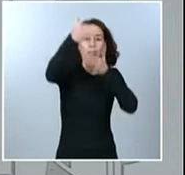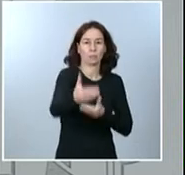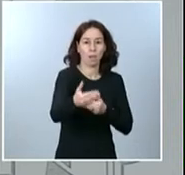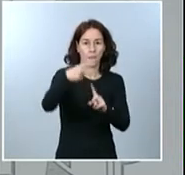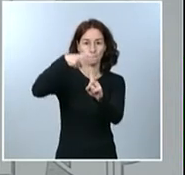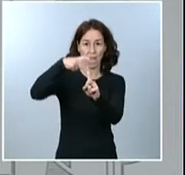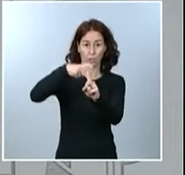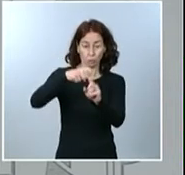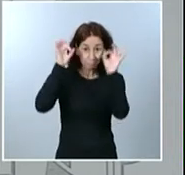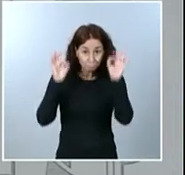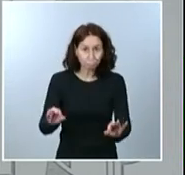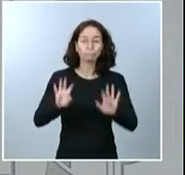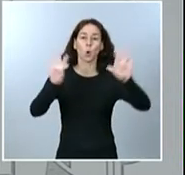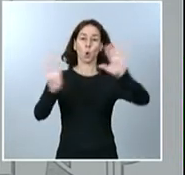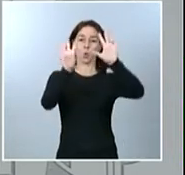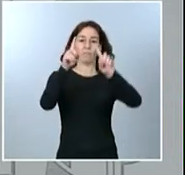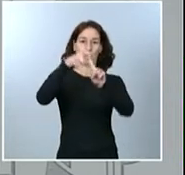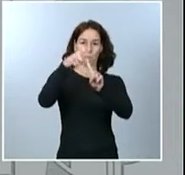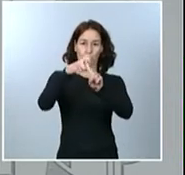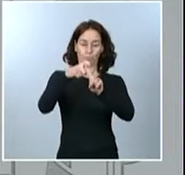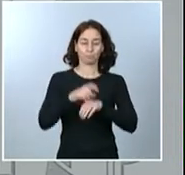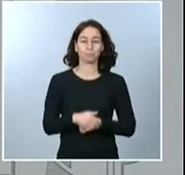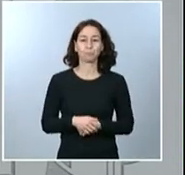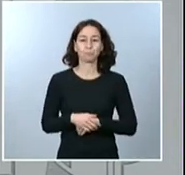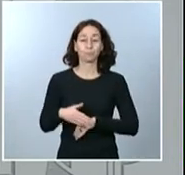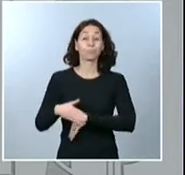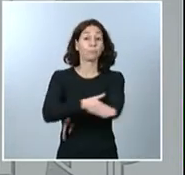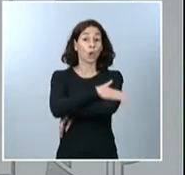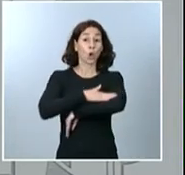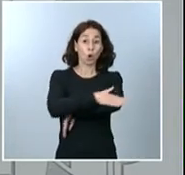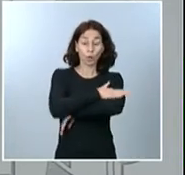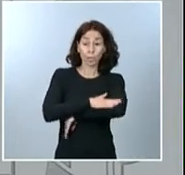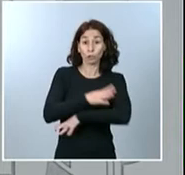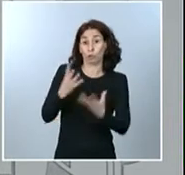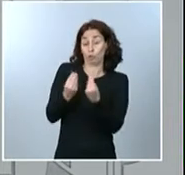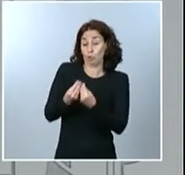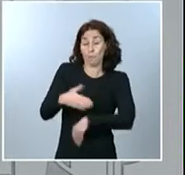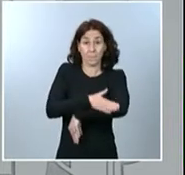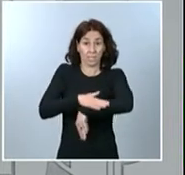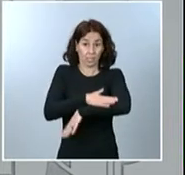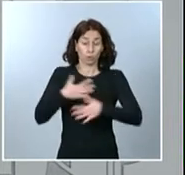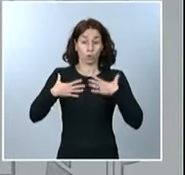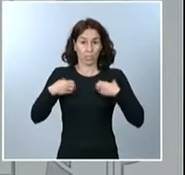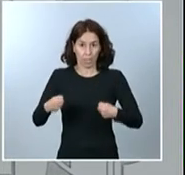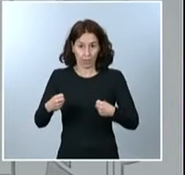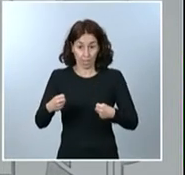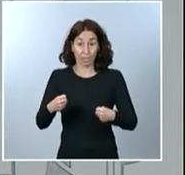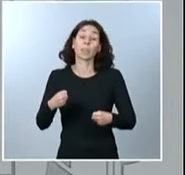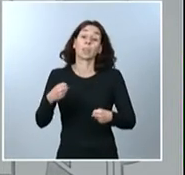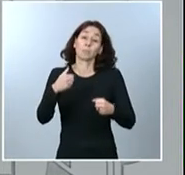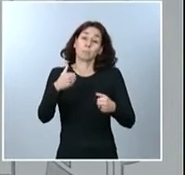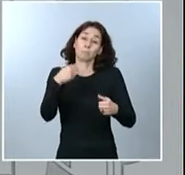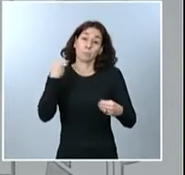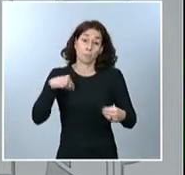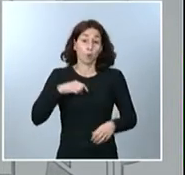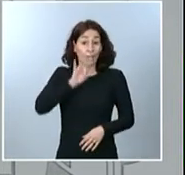mayo. El Gobierno, por medio del Ministro de Sanidad, lo que hará será rendir cuentas en las Cortes Generales cada 15 días.